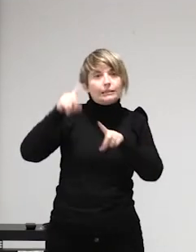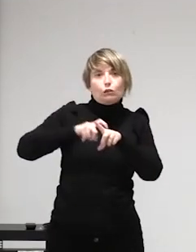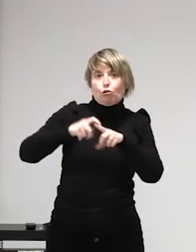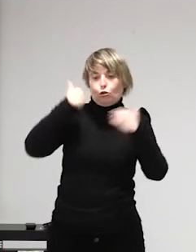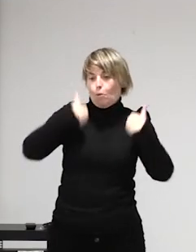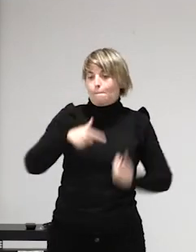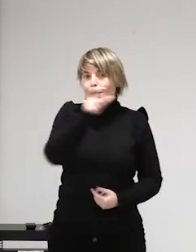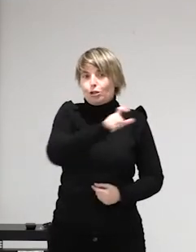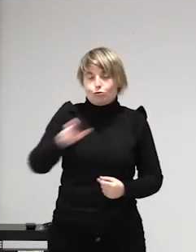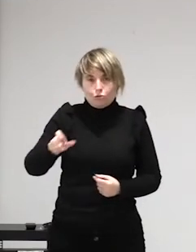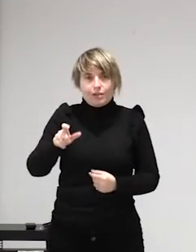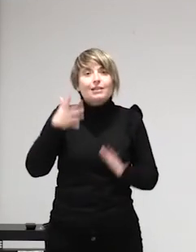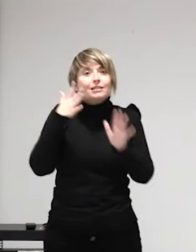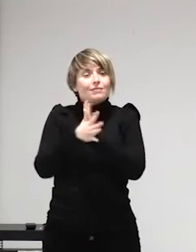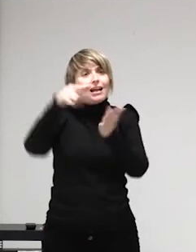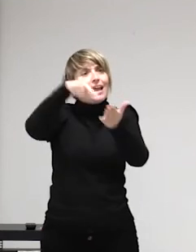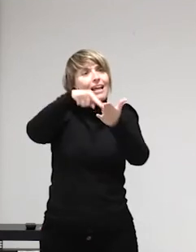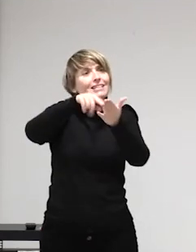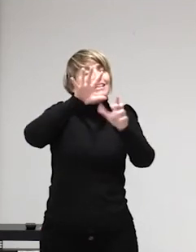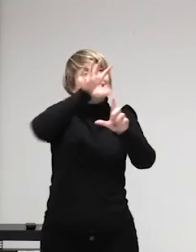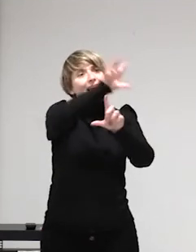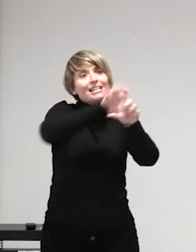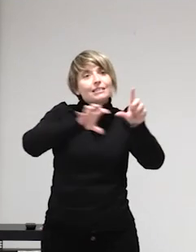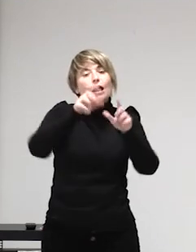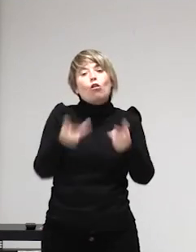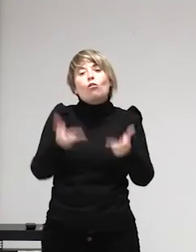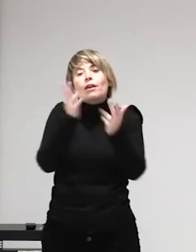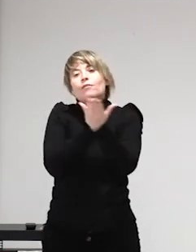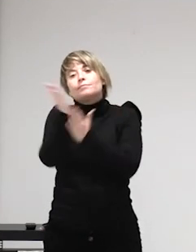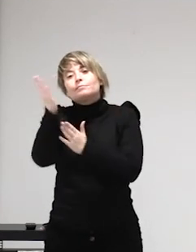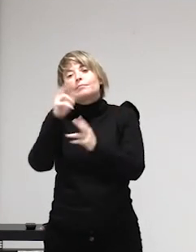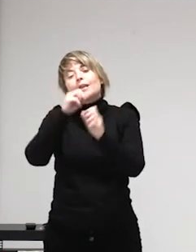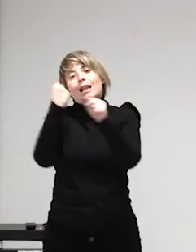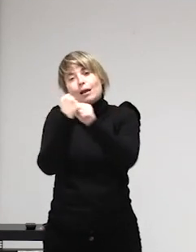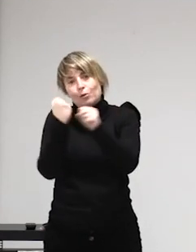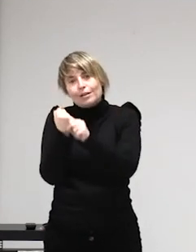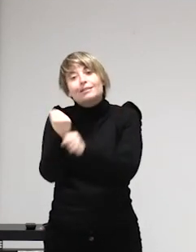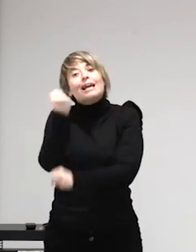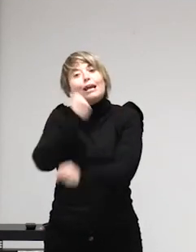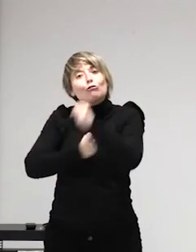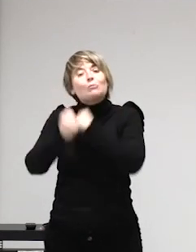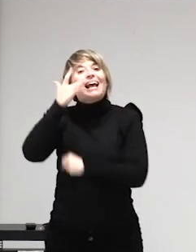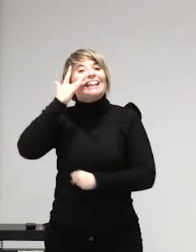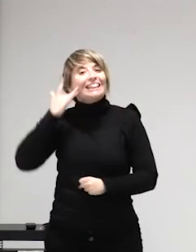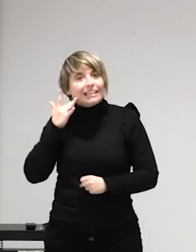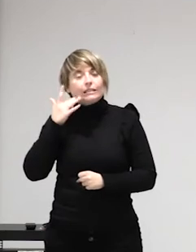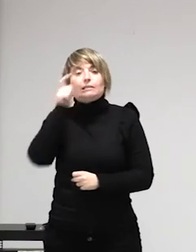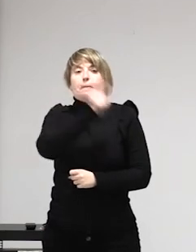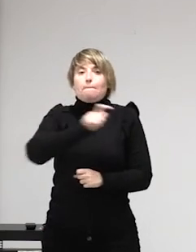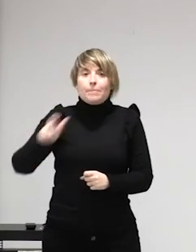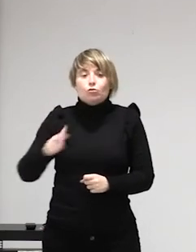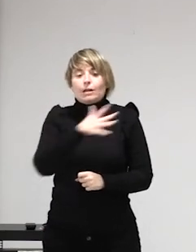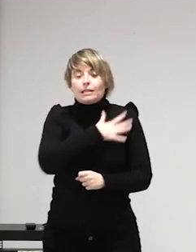cuando pensamos que escogemos algo libremente en función de que lo estamos escogiendo no o sea